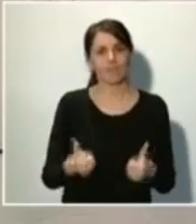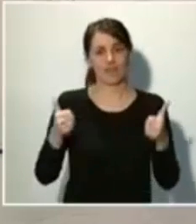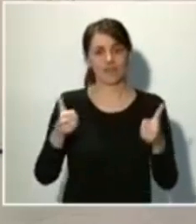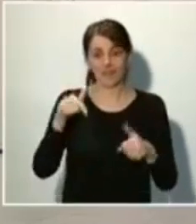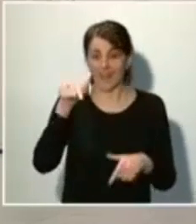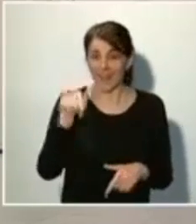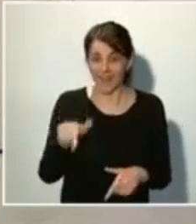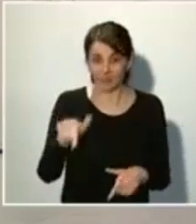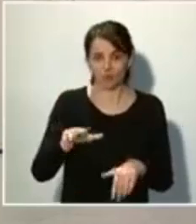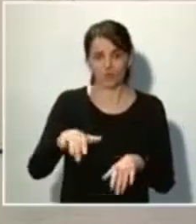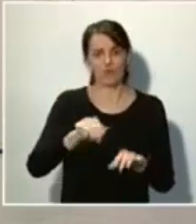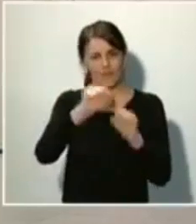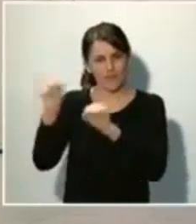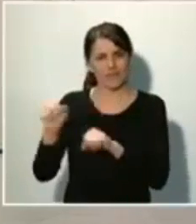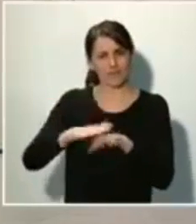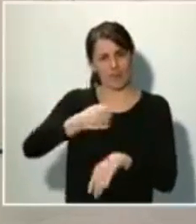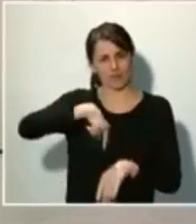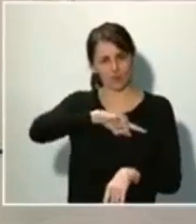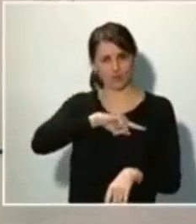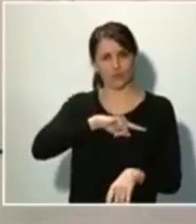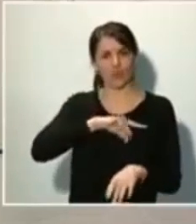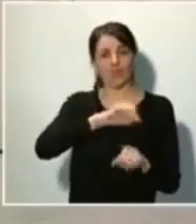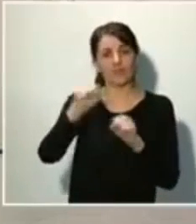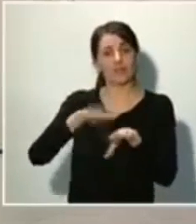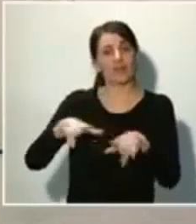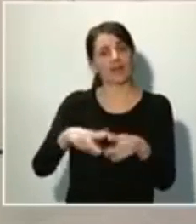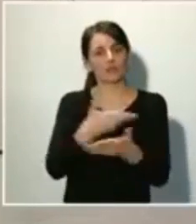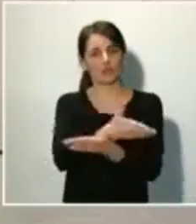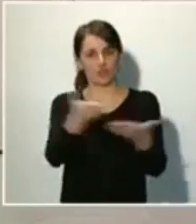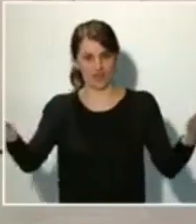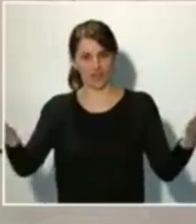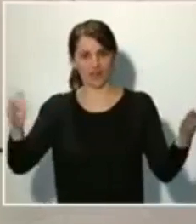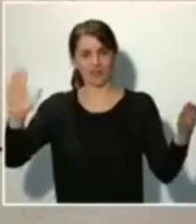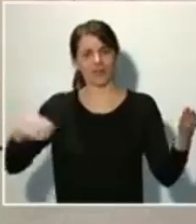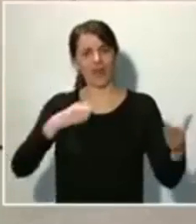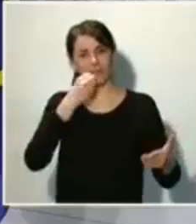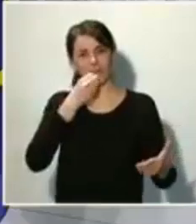con el que cuentan nuestras sociedades para su bienestar y su seguridad. Muchísimas gracias.